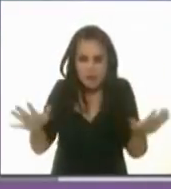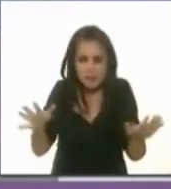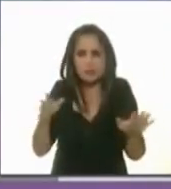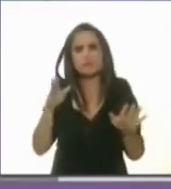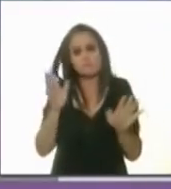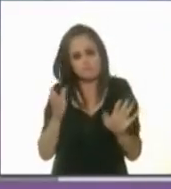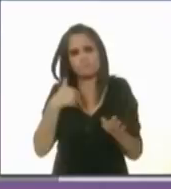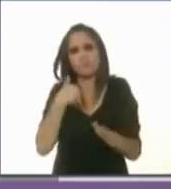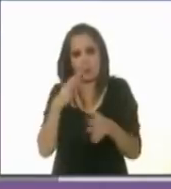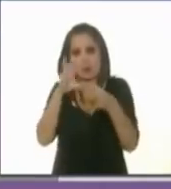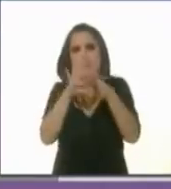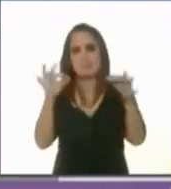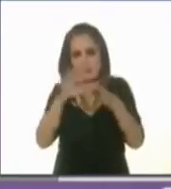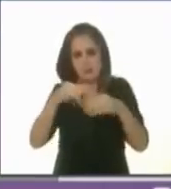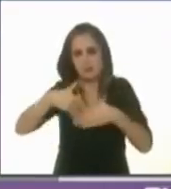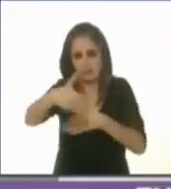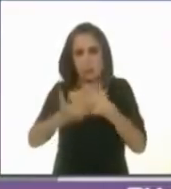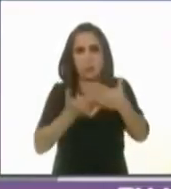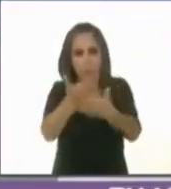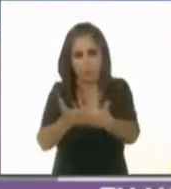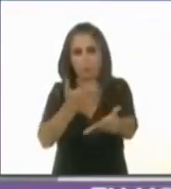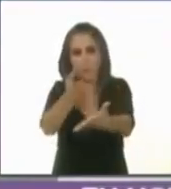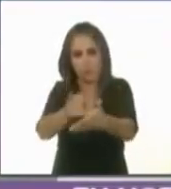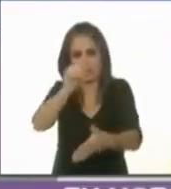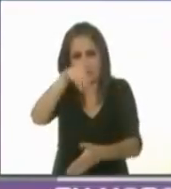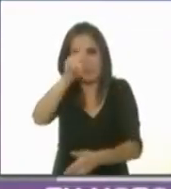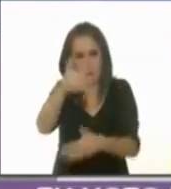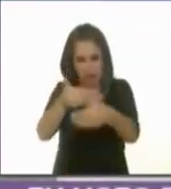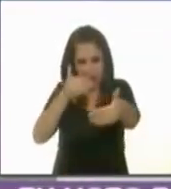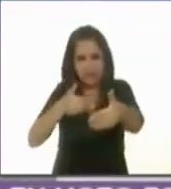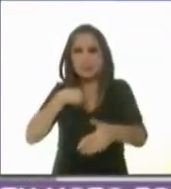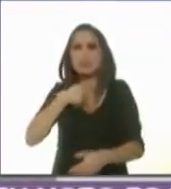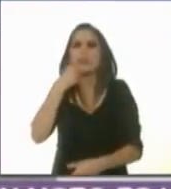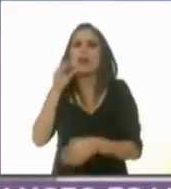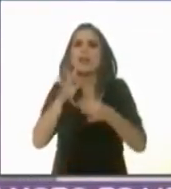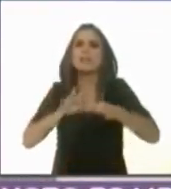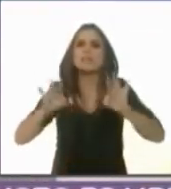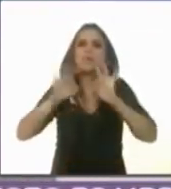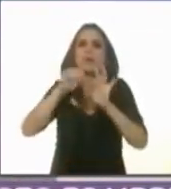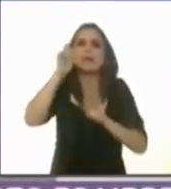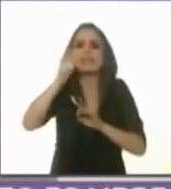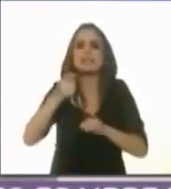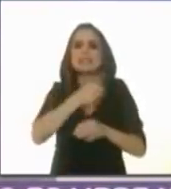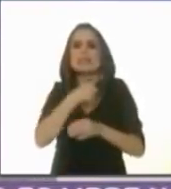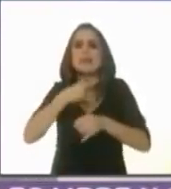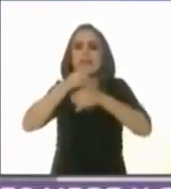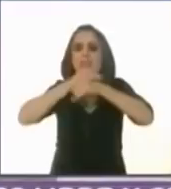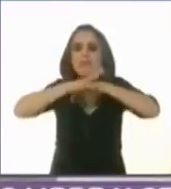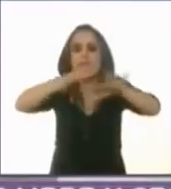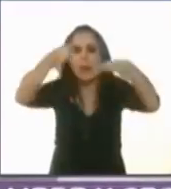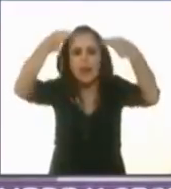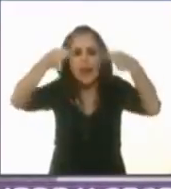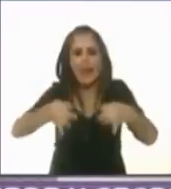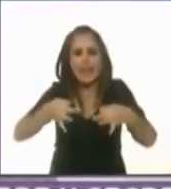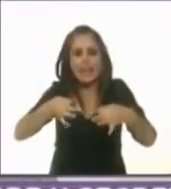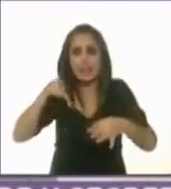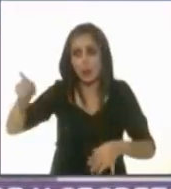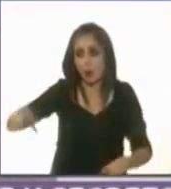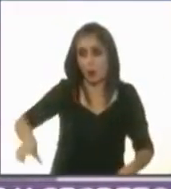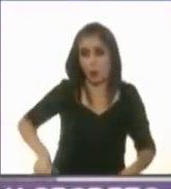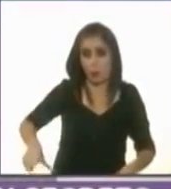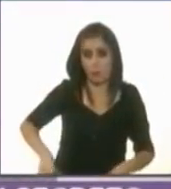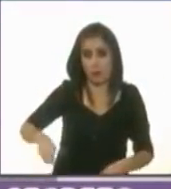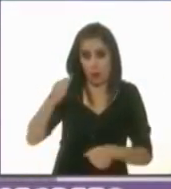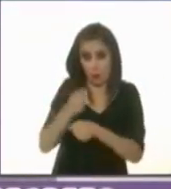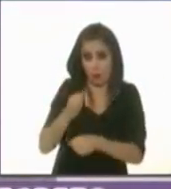supuesto lo voy a abordar en las próximas propuestas, es fundamental que hablemos de la calidad de la información que genera el gobierno. Hoy las finanzas